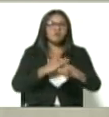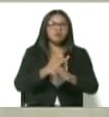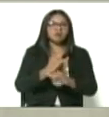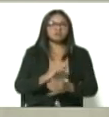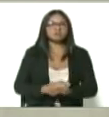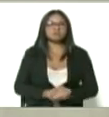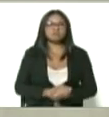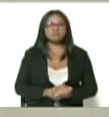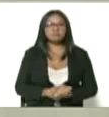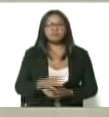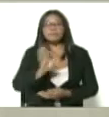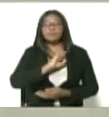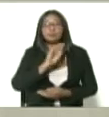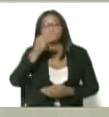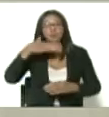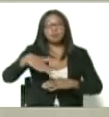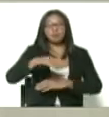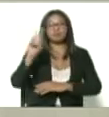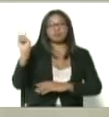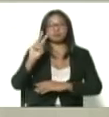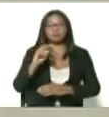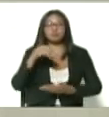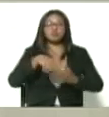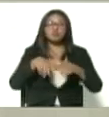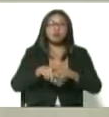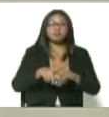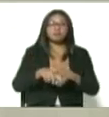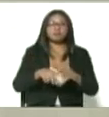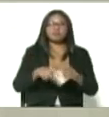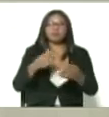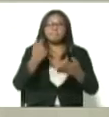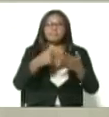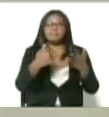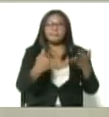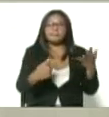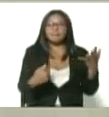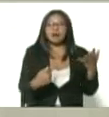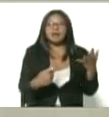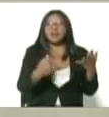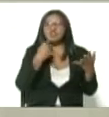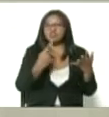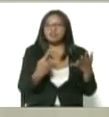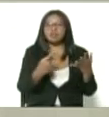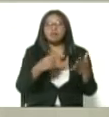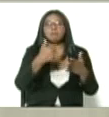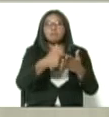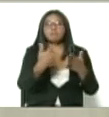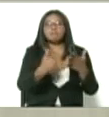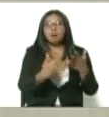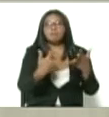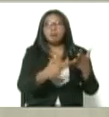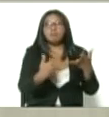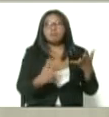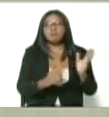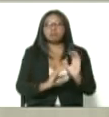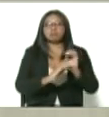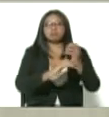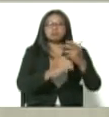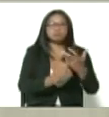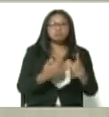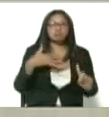pertenece al pueblo de Venezuela. Y han puesto condiciones, debe saber el pueblo de Venezuela, han puesto condiciones, extorsionado,